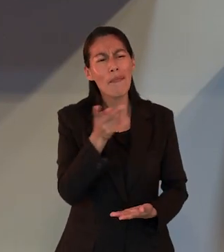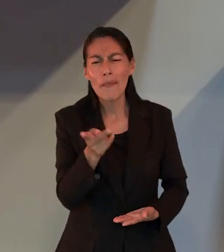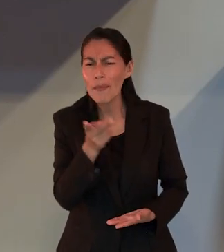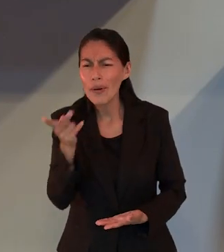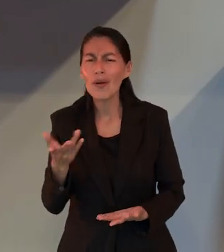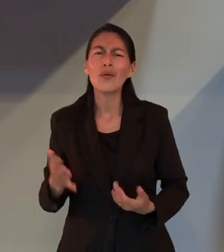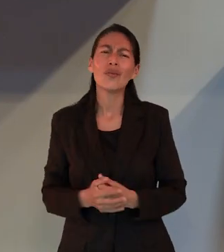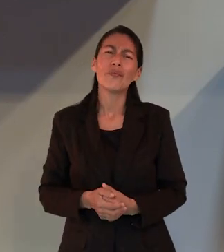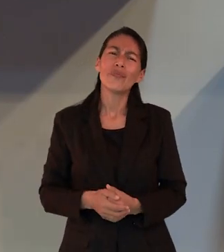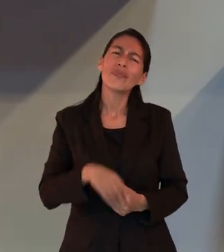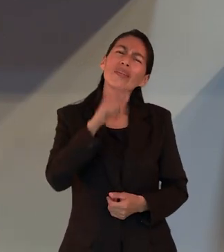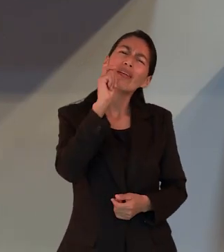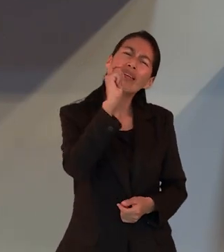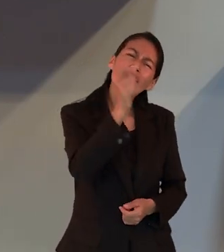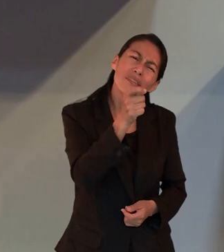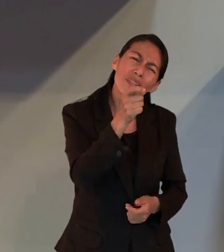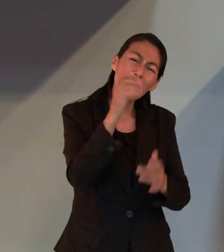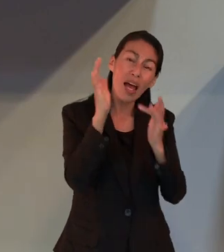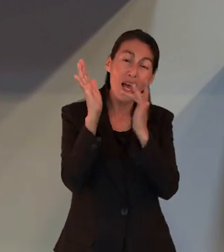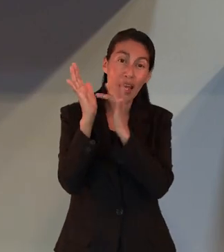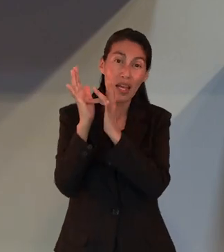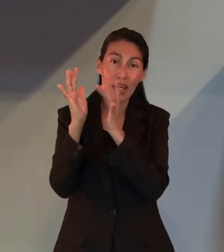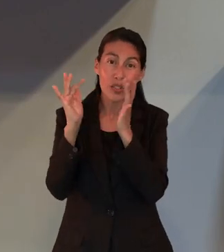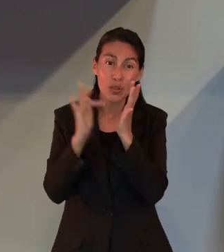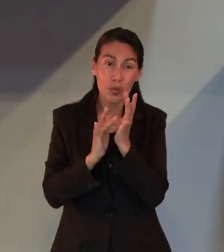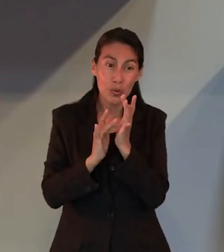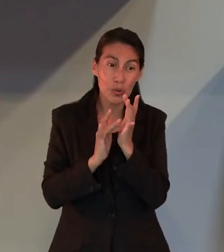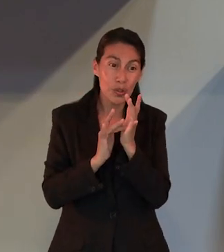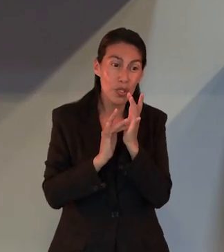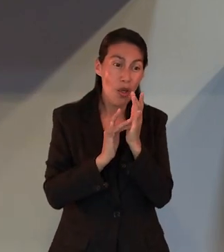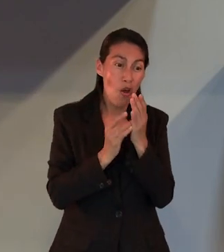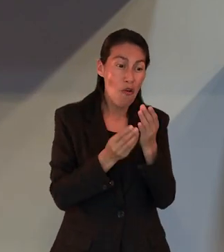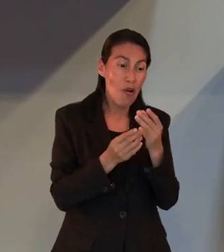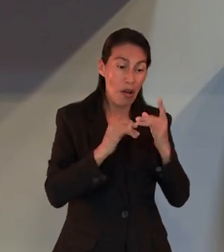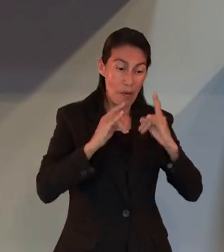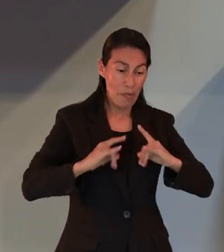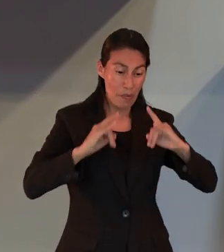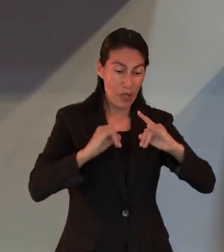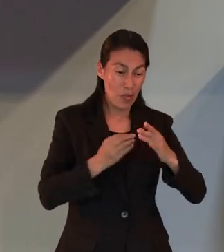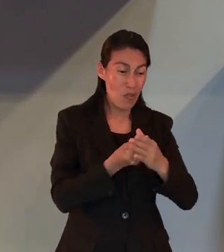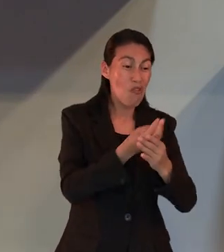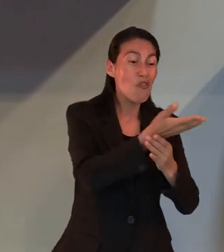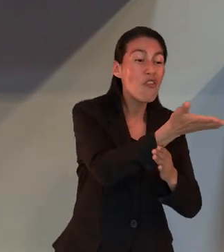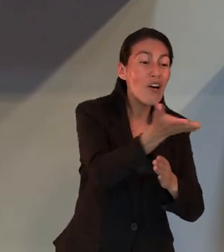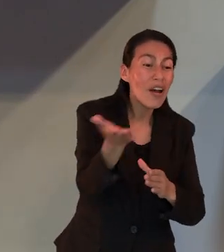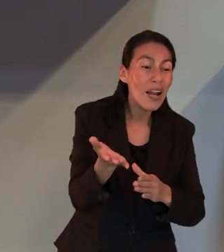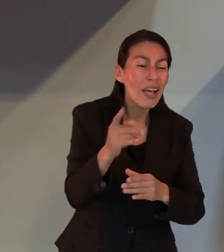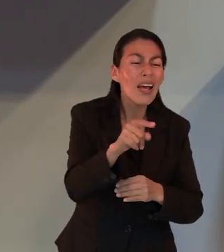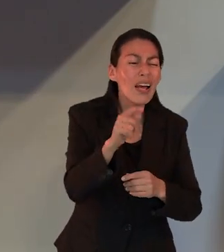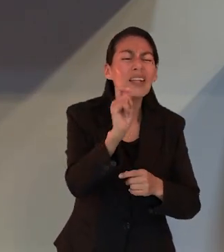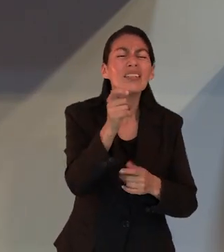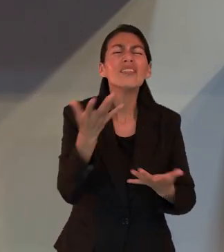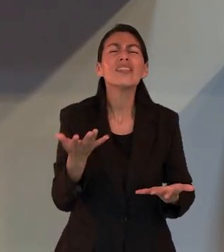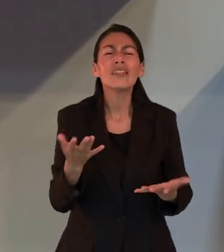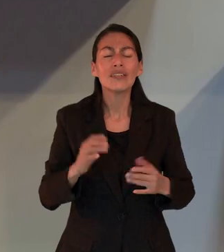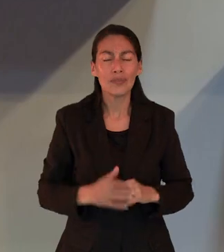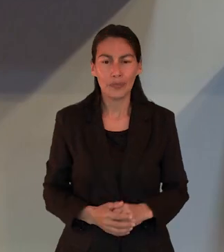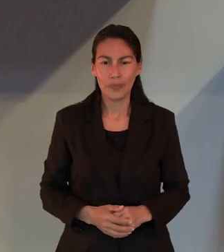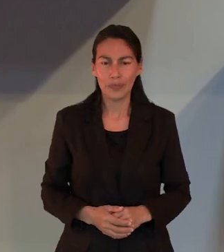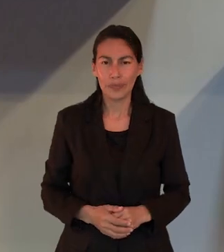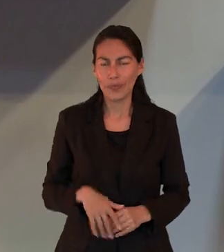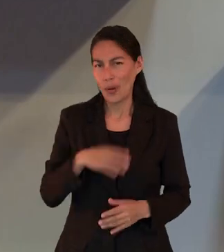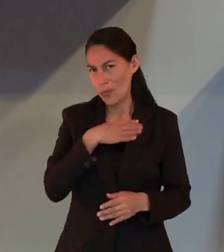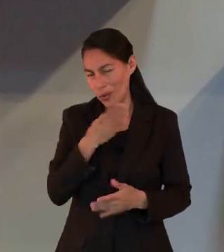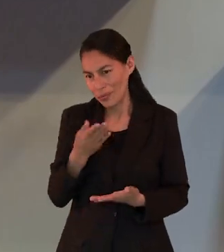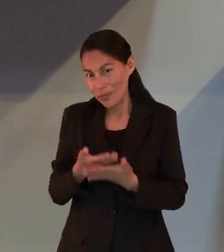quiero preguntarles en forma personal qué significa para ti seguir a Jesús fuera del